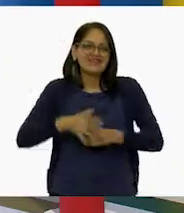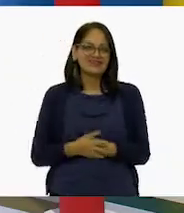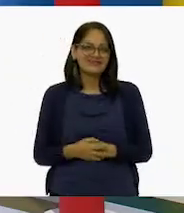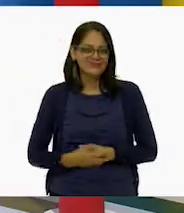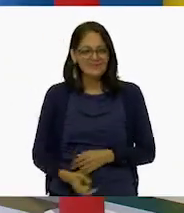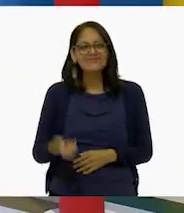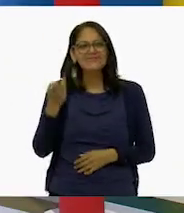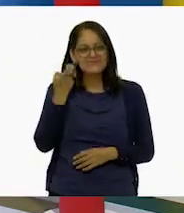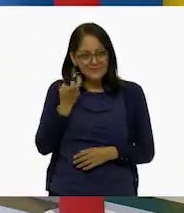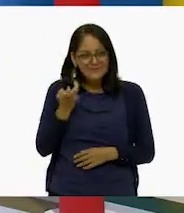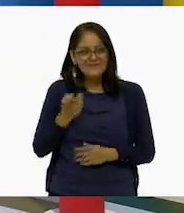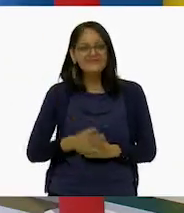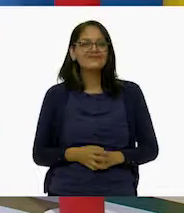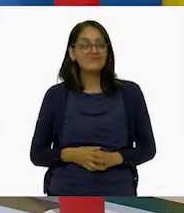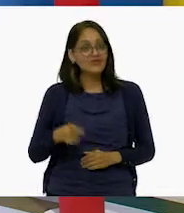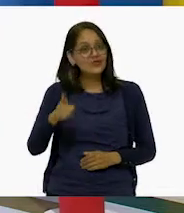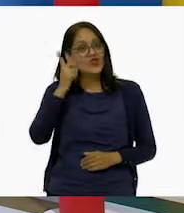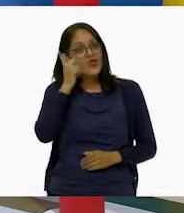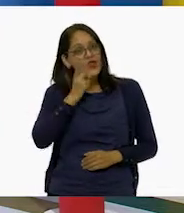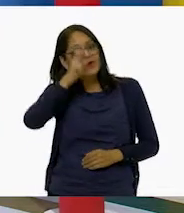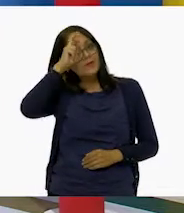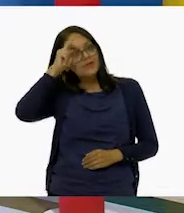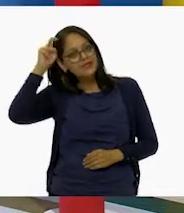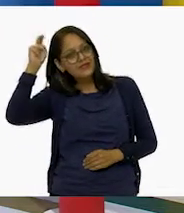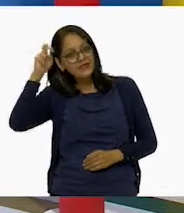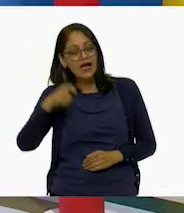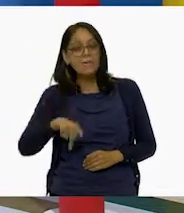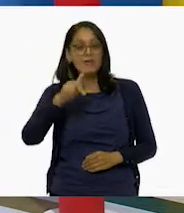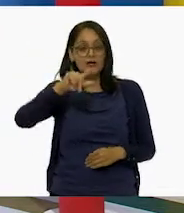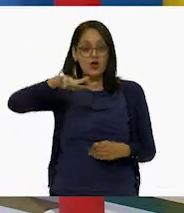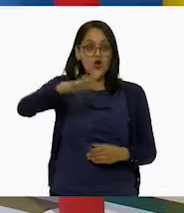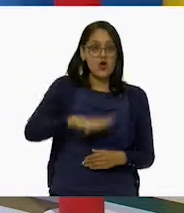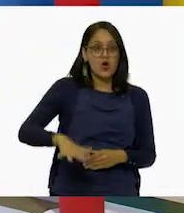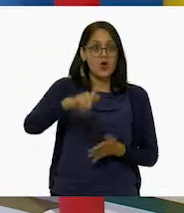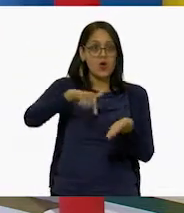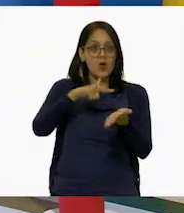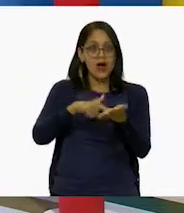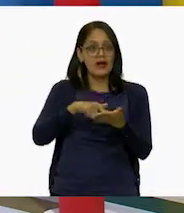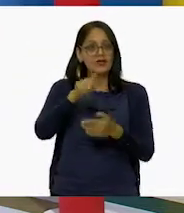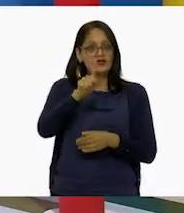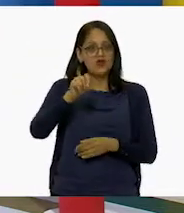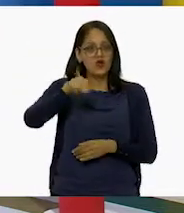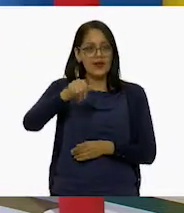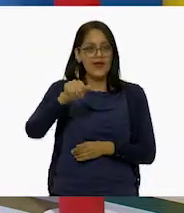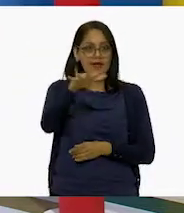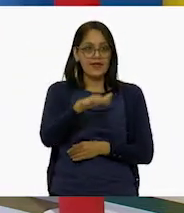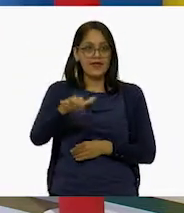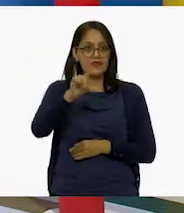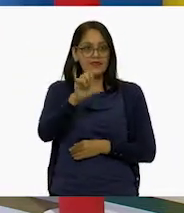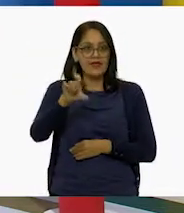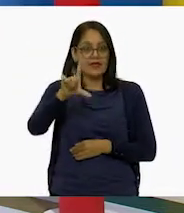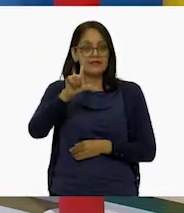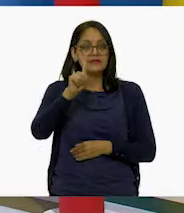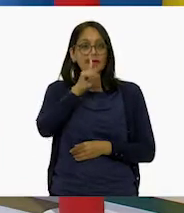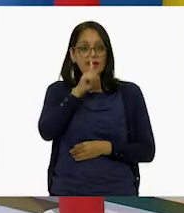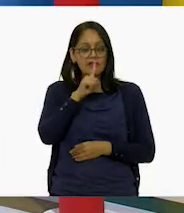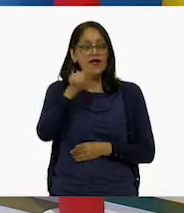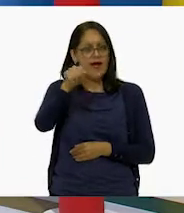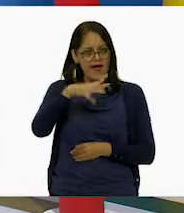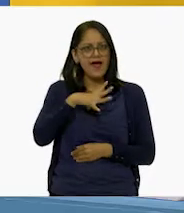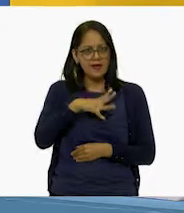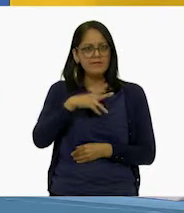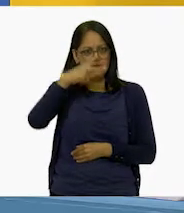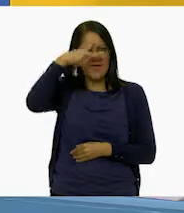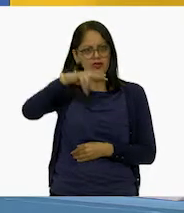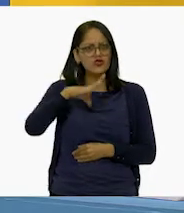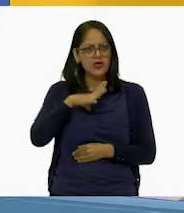Así es, sí, estaba soñando. Pero la Zona del Silencio sí existe en México. Y sí caen meteoritos también, Ale.